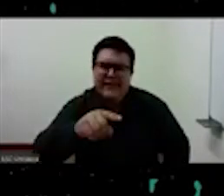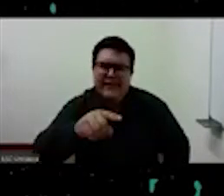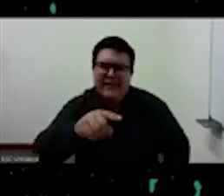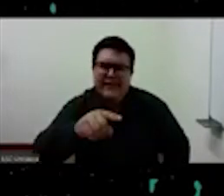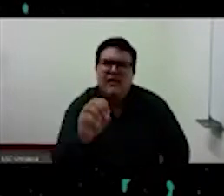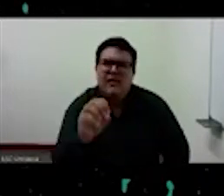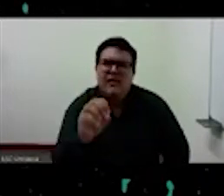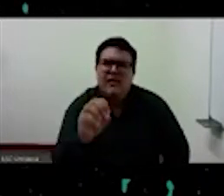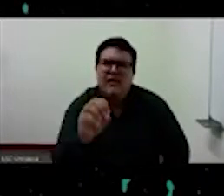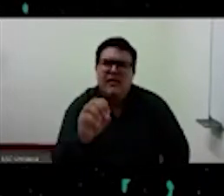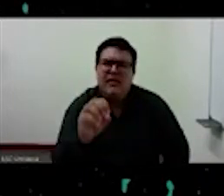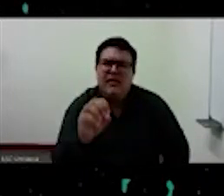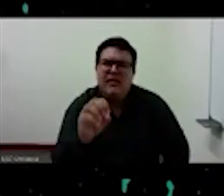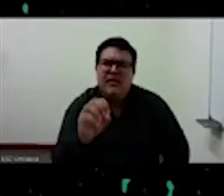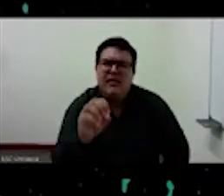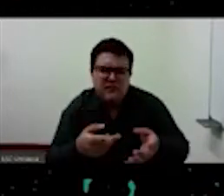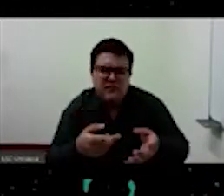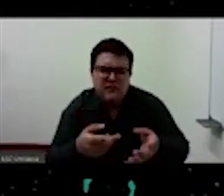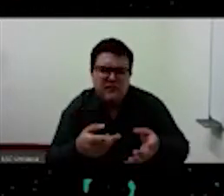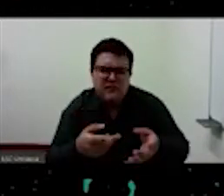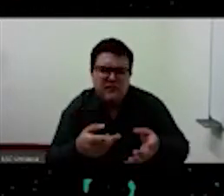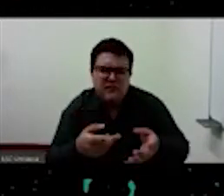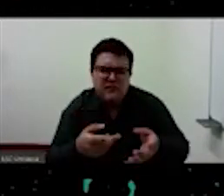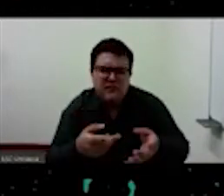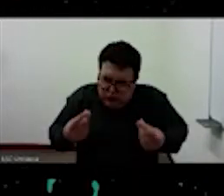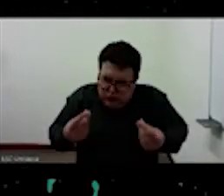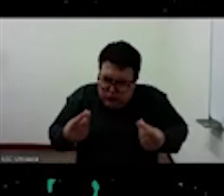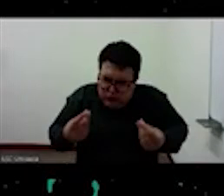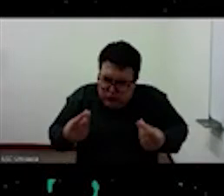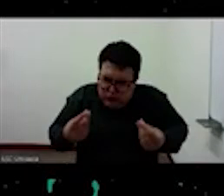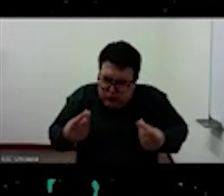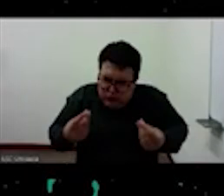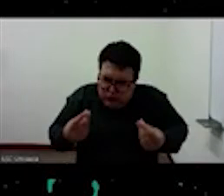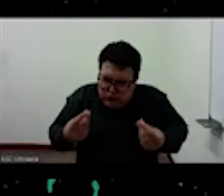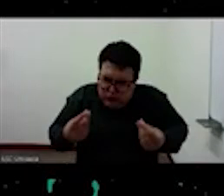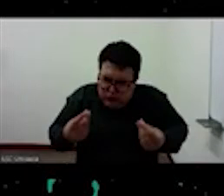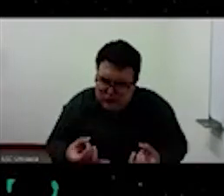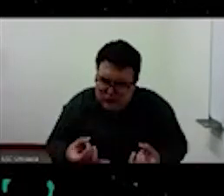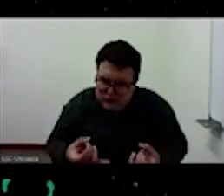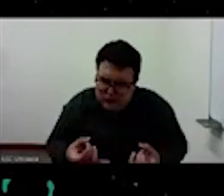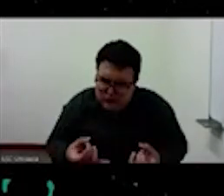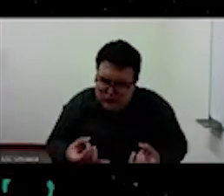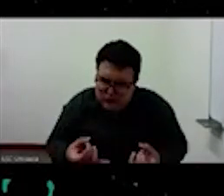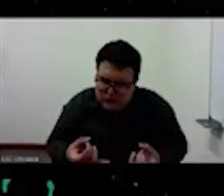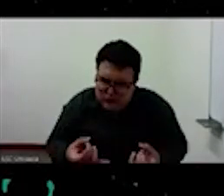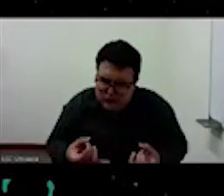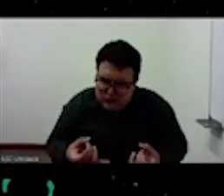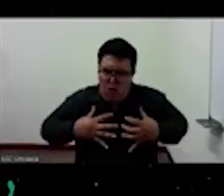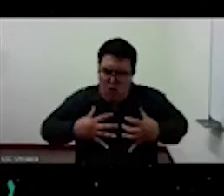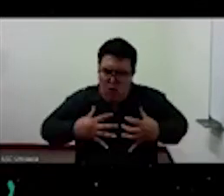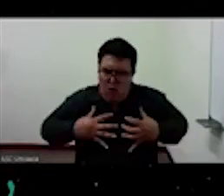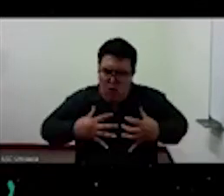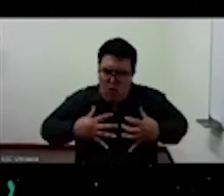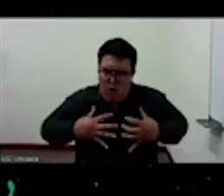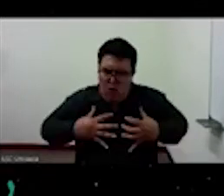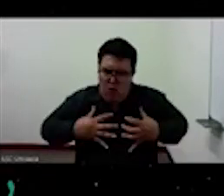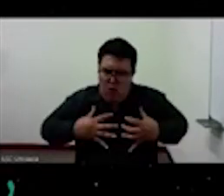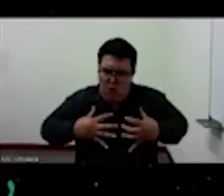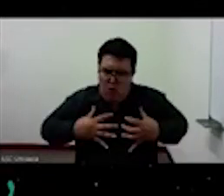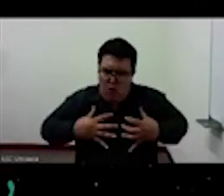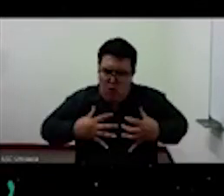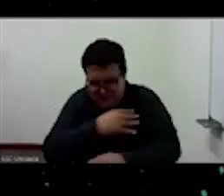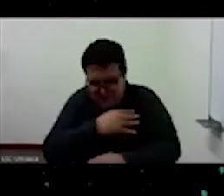dolorosa de los muslos del cuerpo de la mente